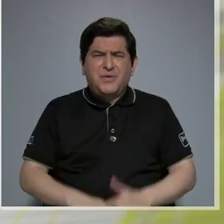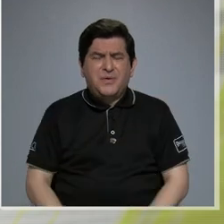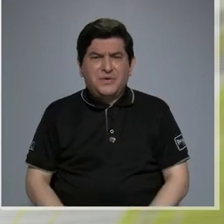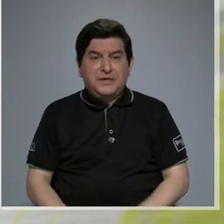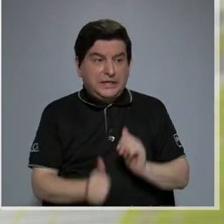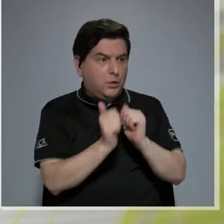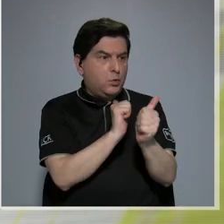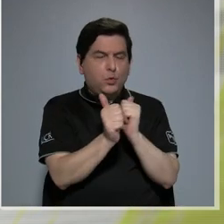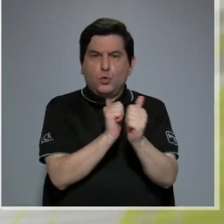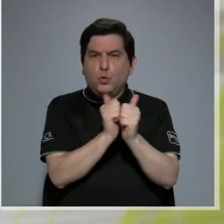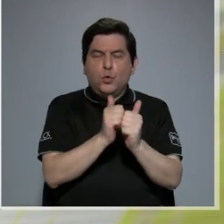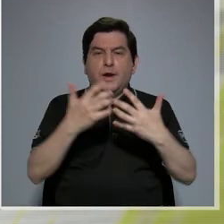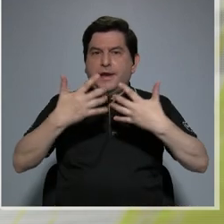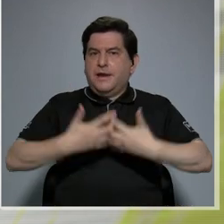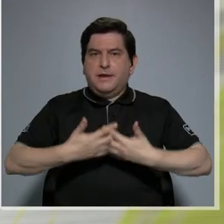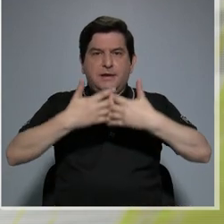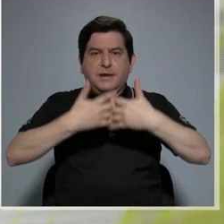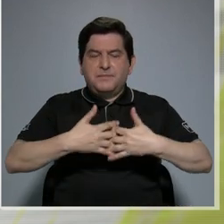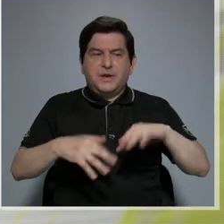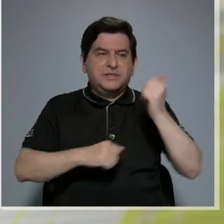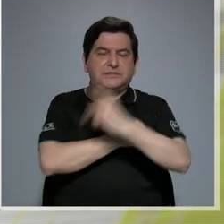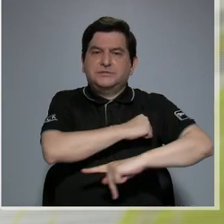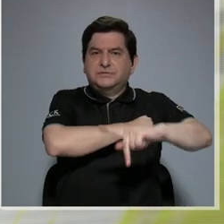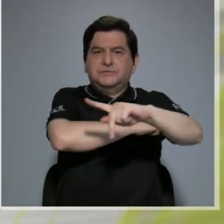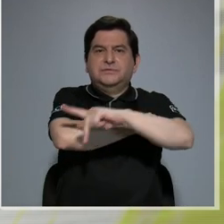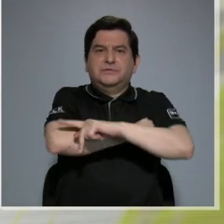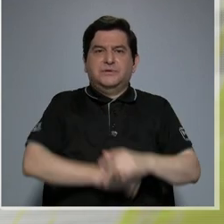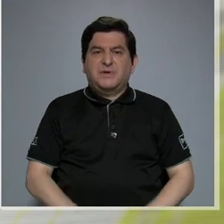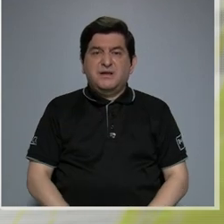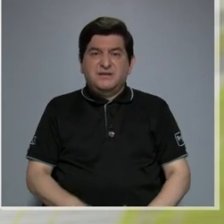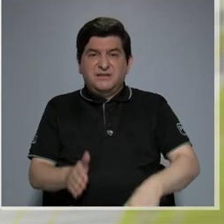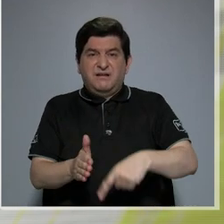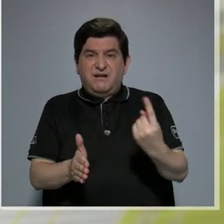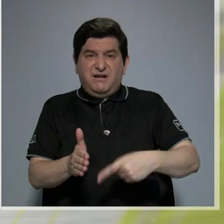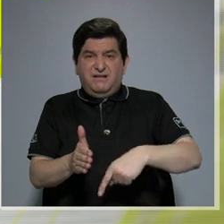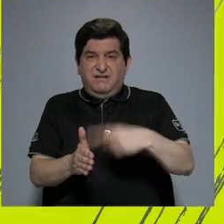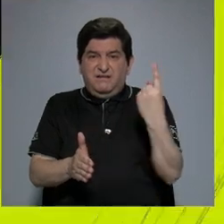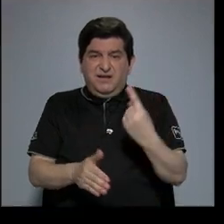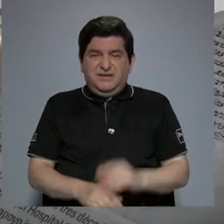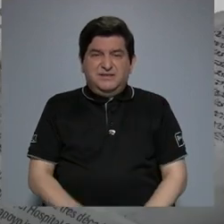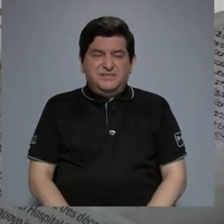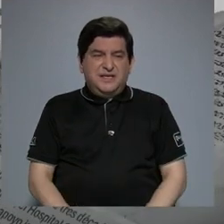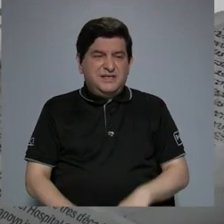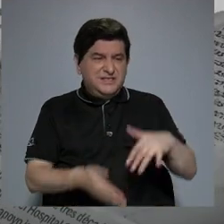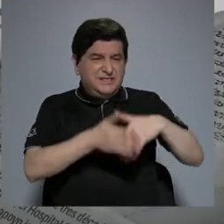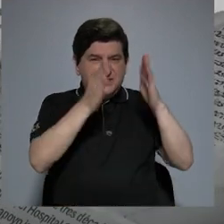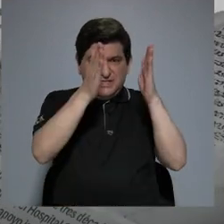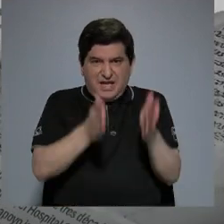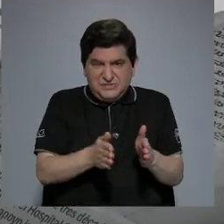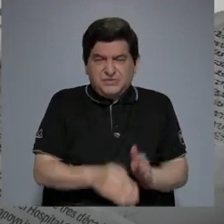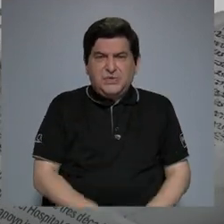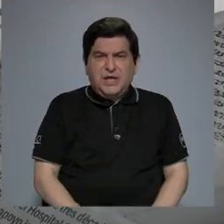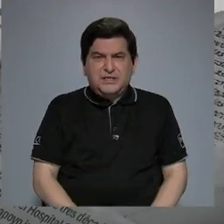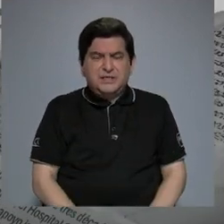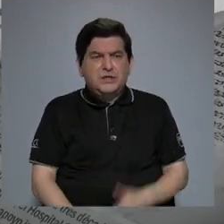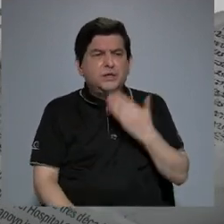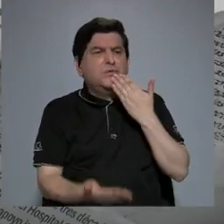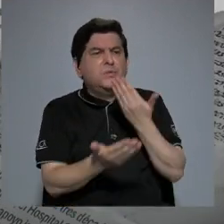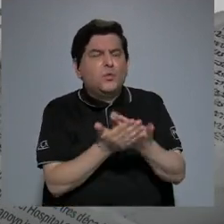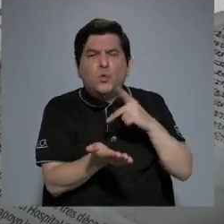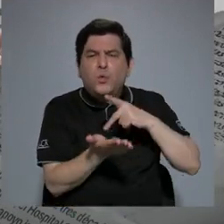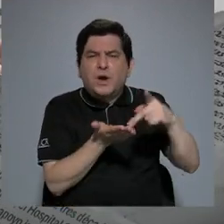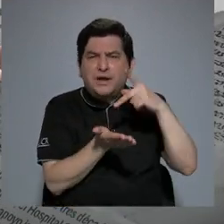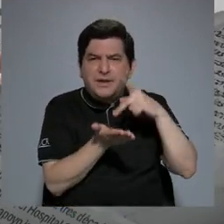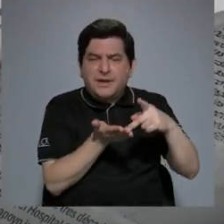competencia con las empresas transnacionales que muchas veces estos estudiantes, por los buenos salarios que